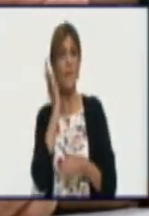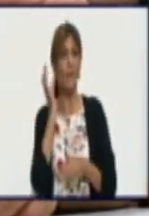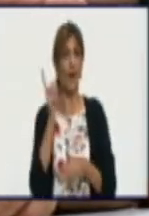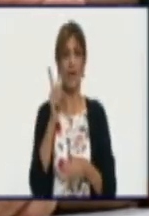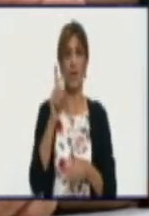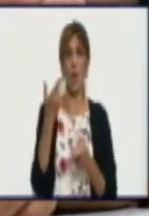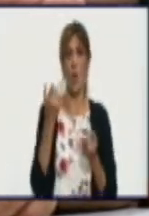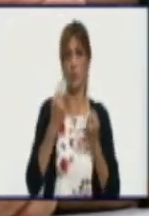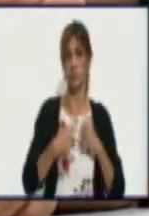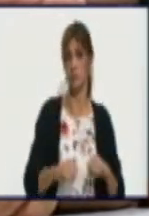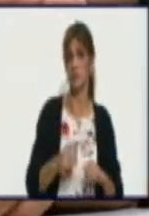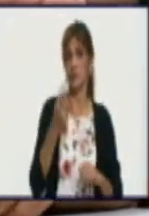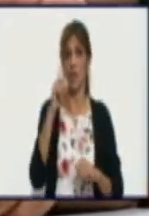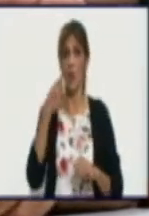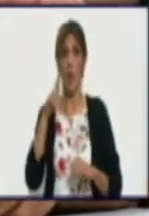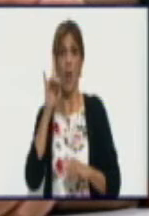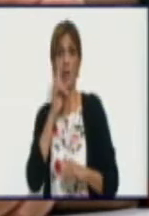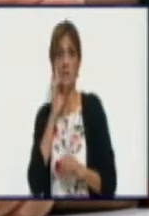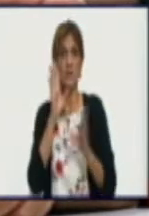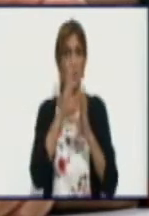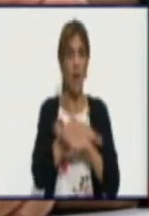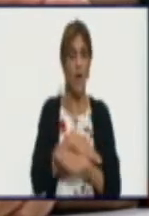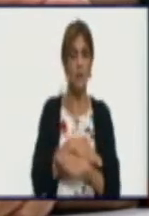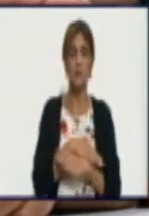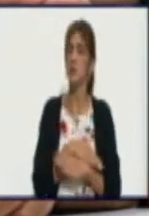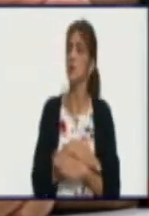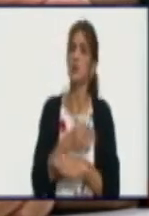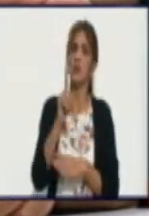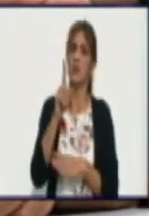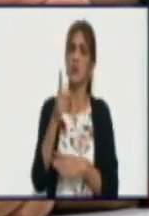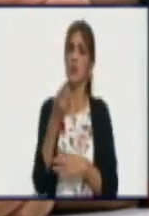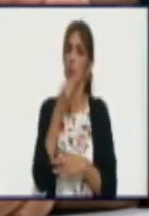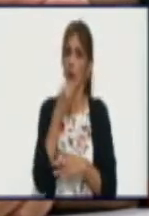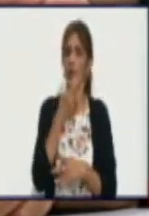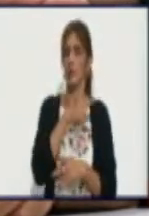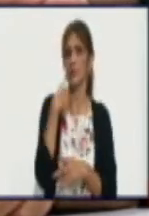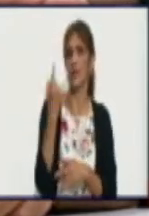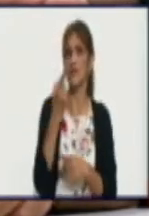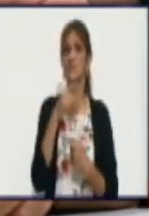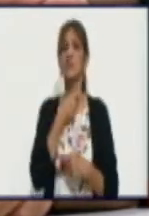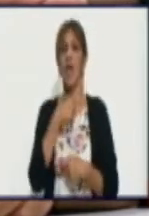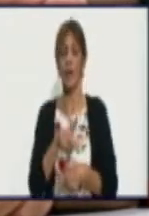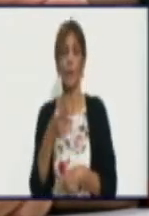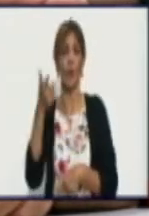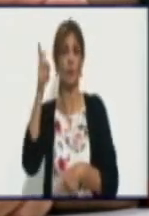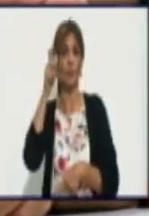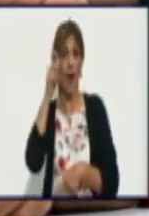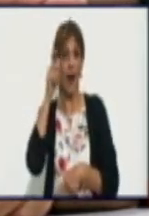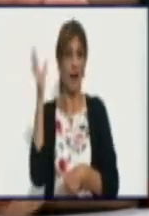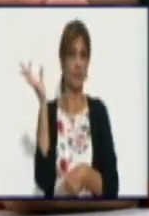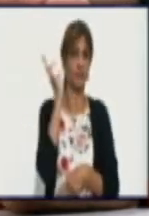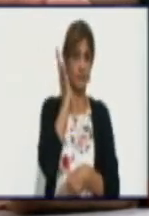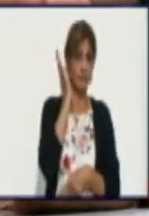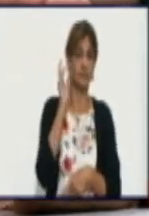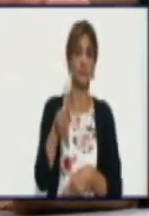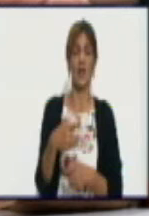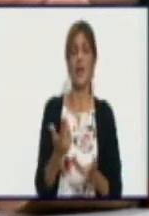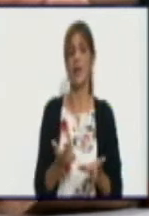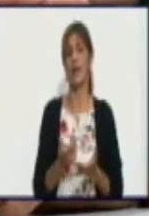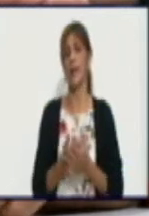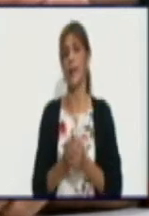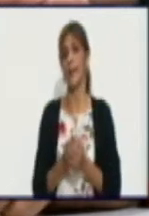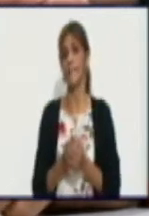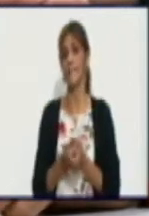se puede matar la hembra, acta para la reproducción. Y para ello, la autoridad competente de certificarlo es el